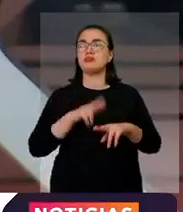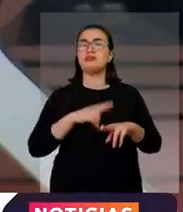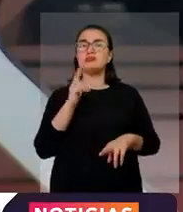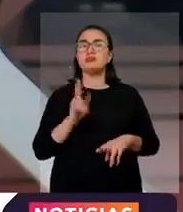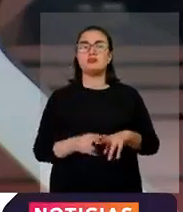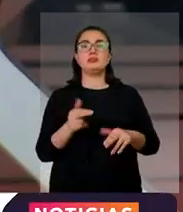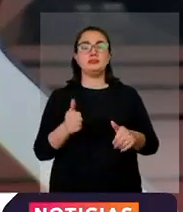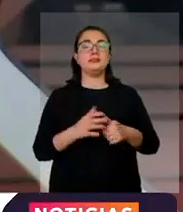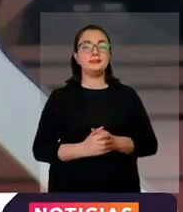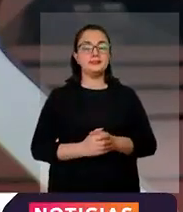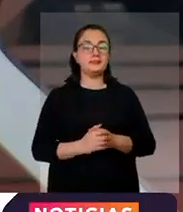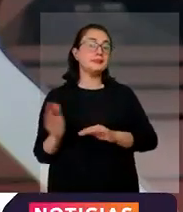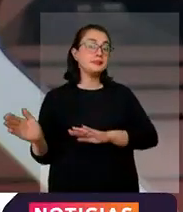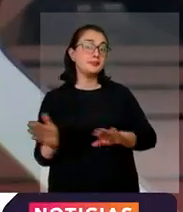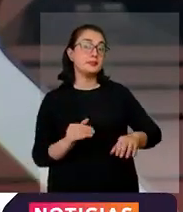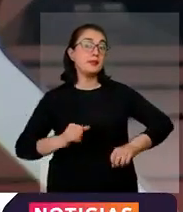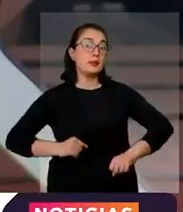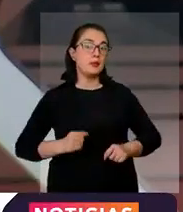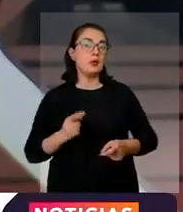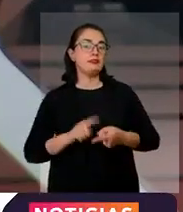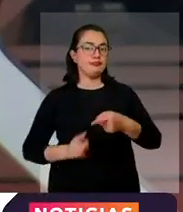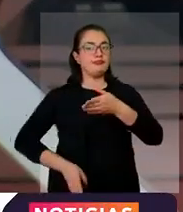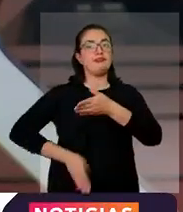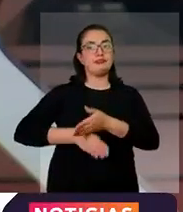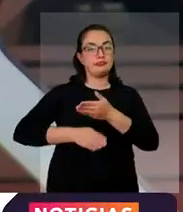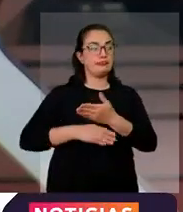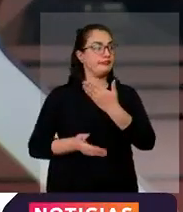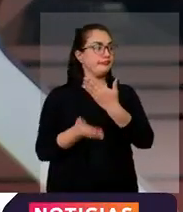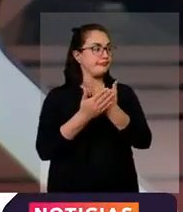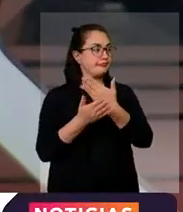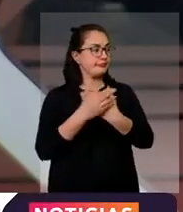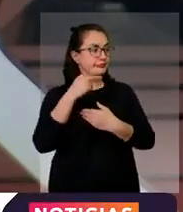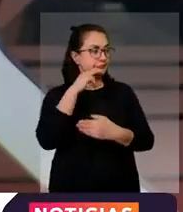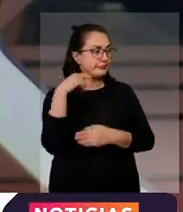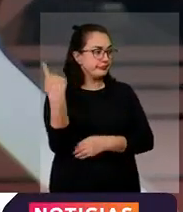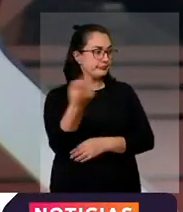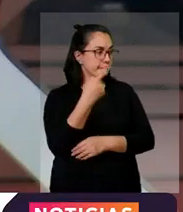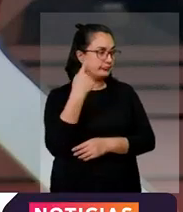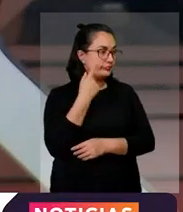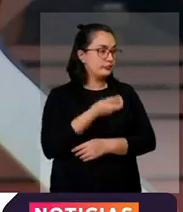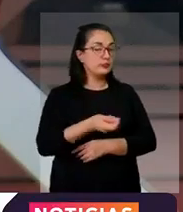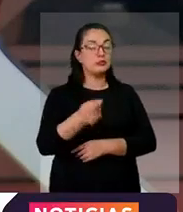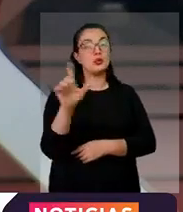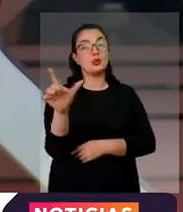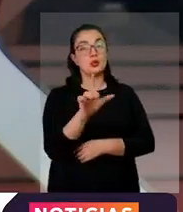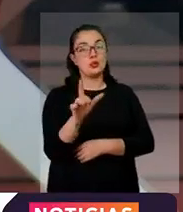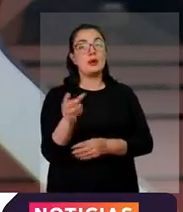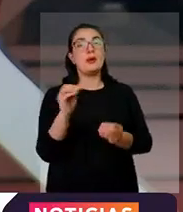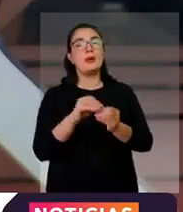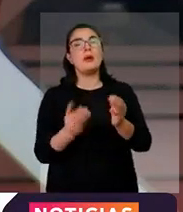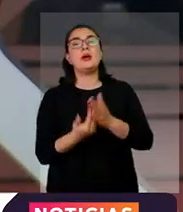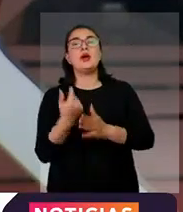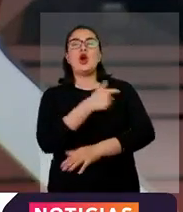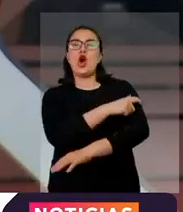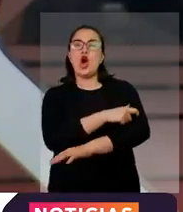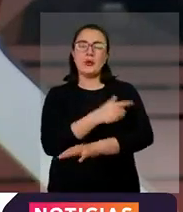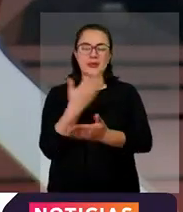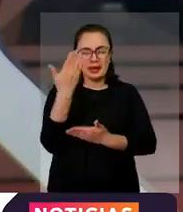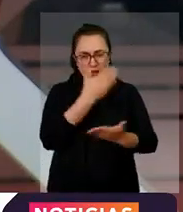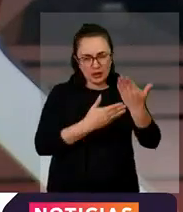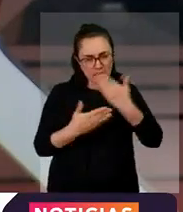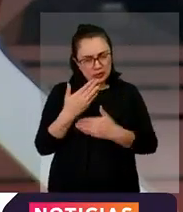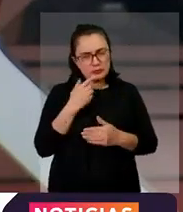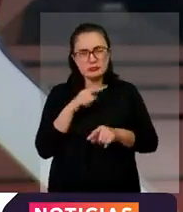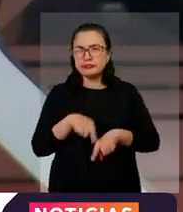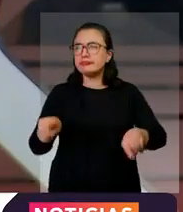Y Bogotá continúa bajo alerta roja general, el próximo lunes habrá un comité epidemiológico para analizar el comportamiento de